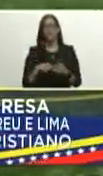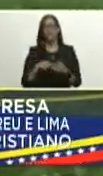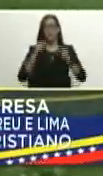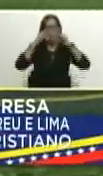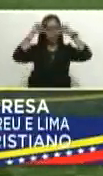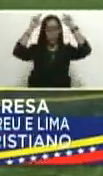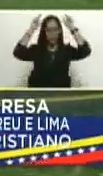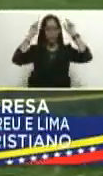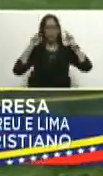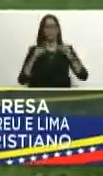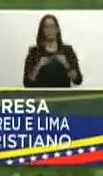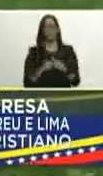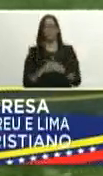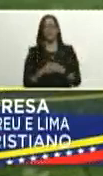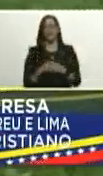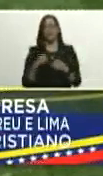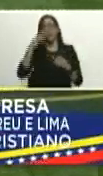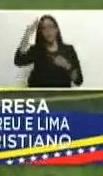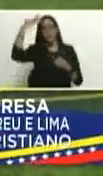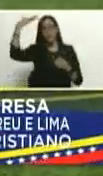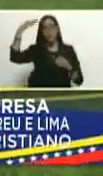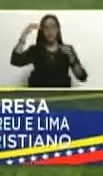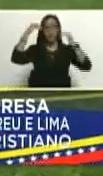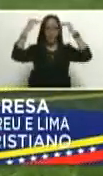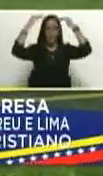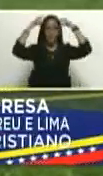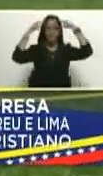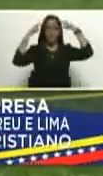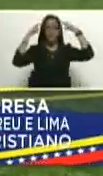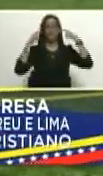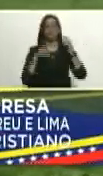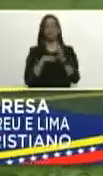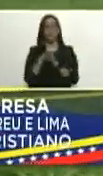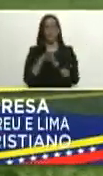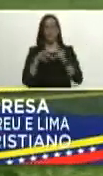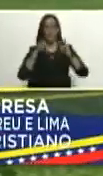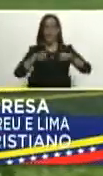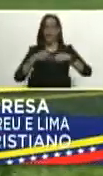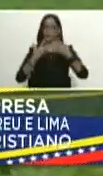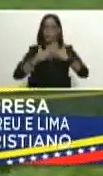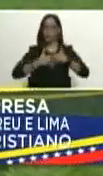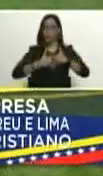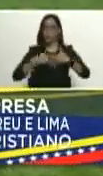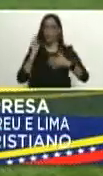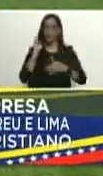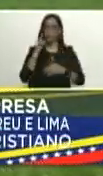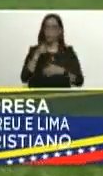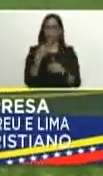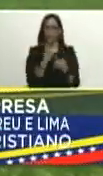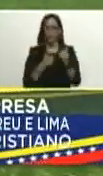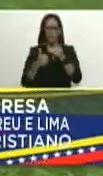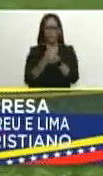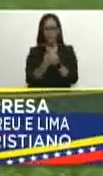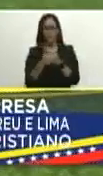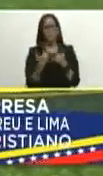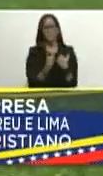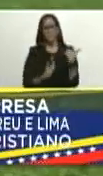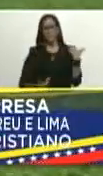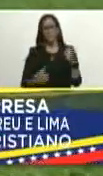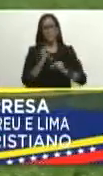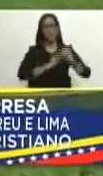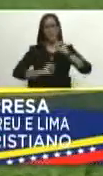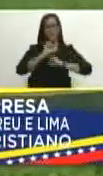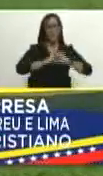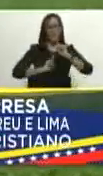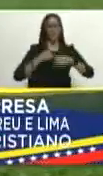Chávez soñó un gran polo de desarrollo agroindustrial y con usted al frente presidente defendiendo contra viento y marea